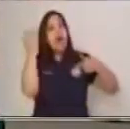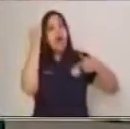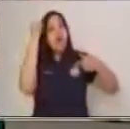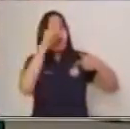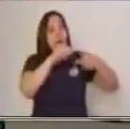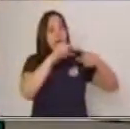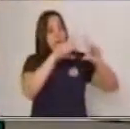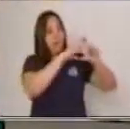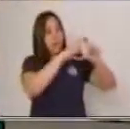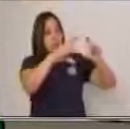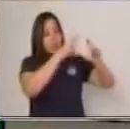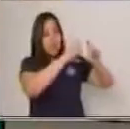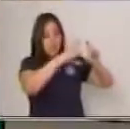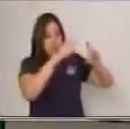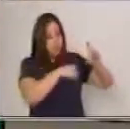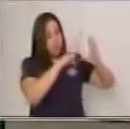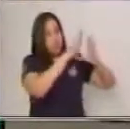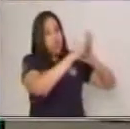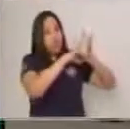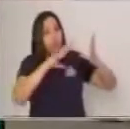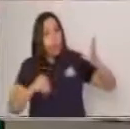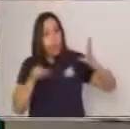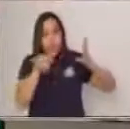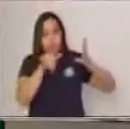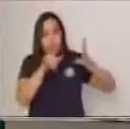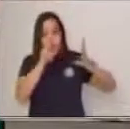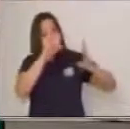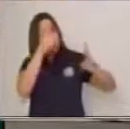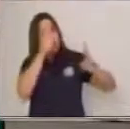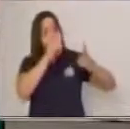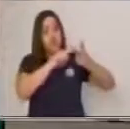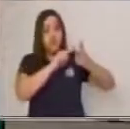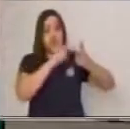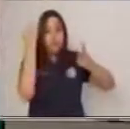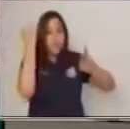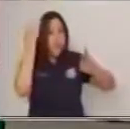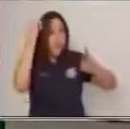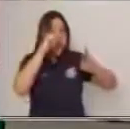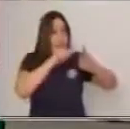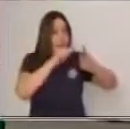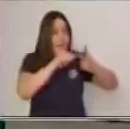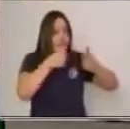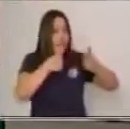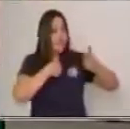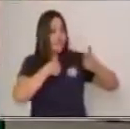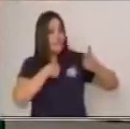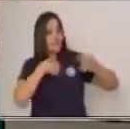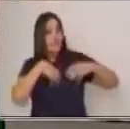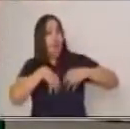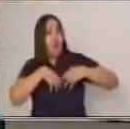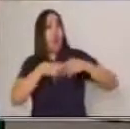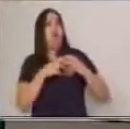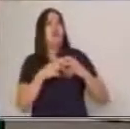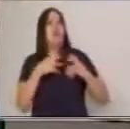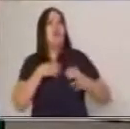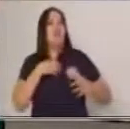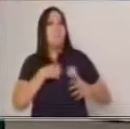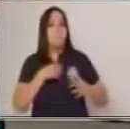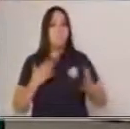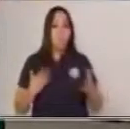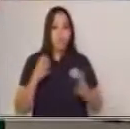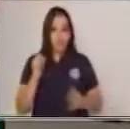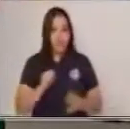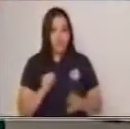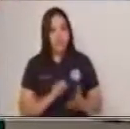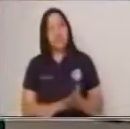la idea principal explícita y la idea principal implícita. Teniendo en conocimiento